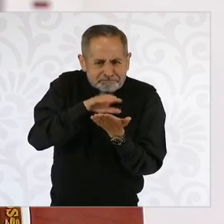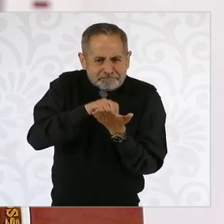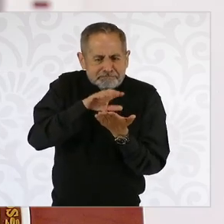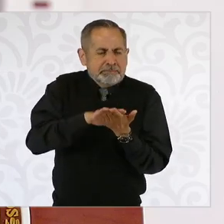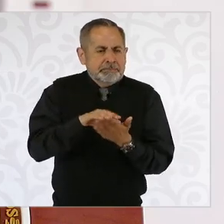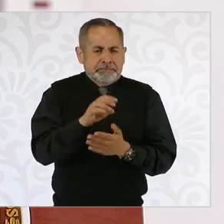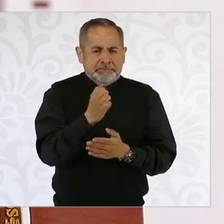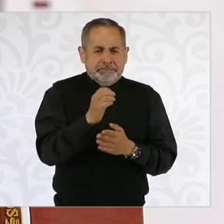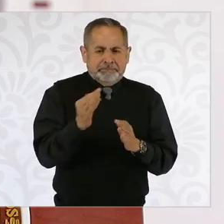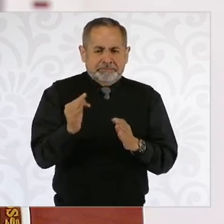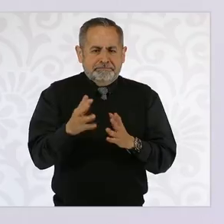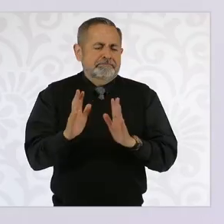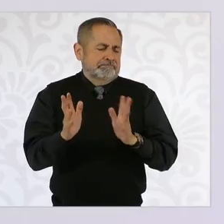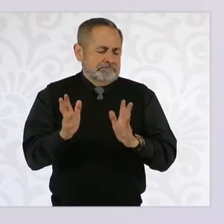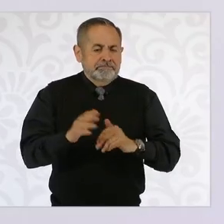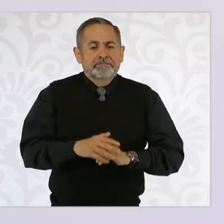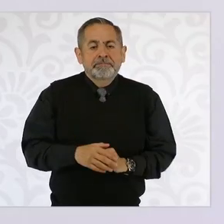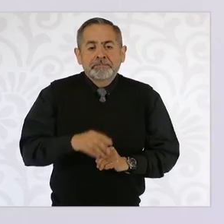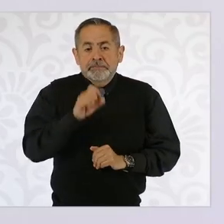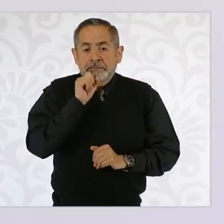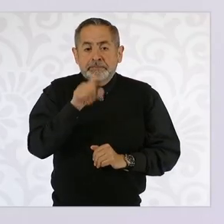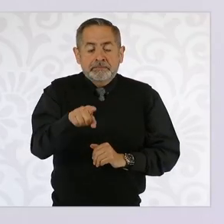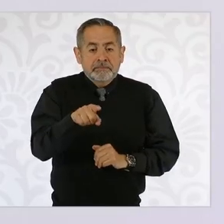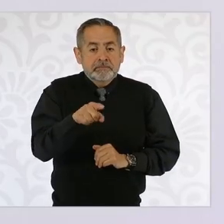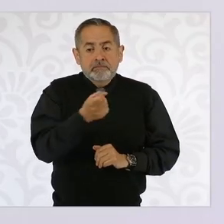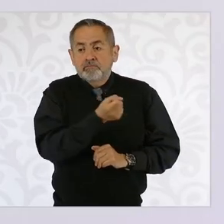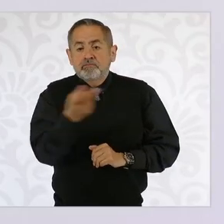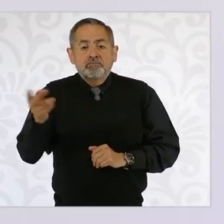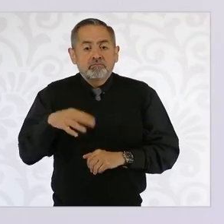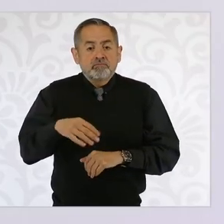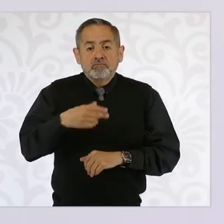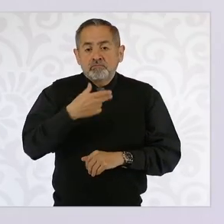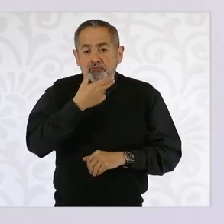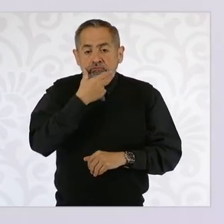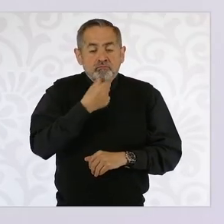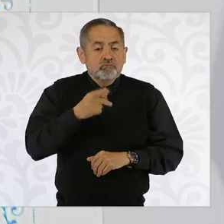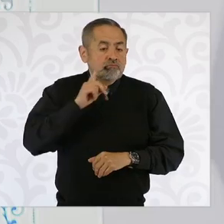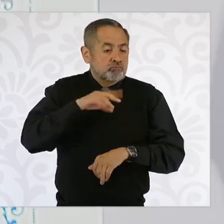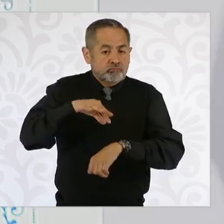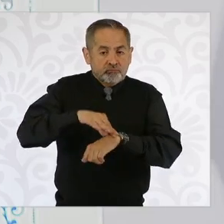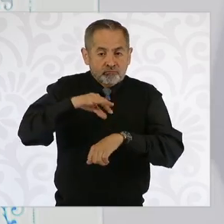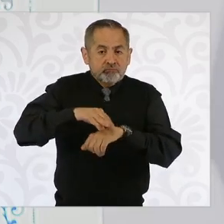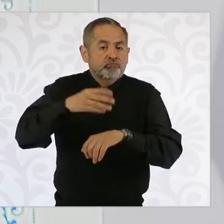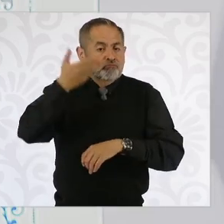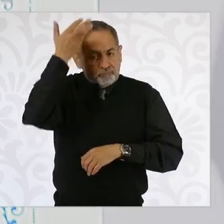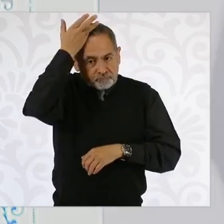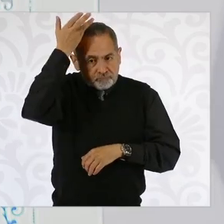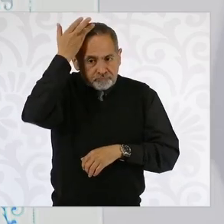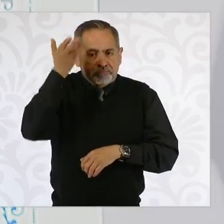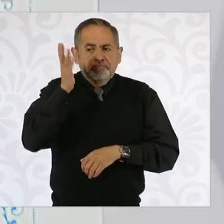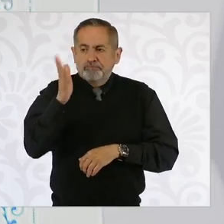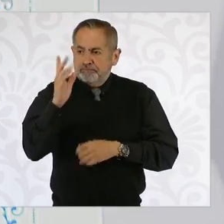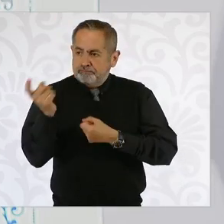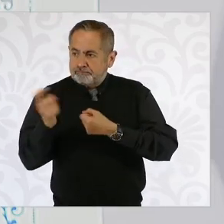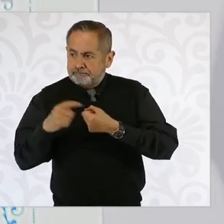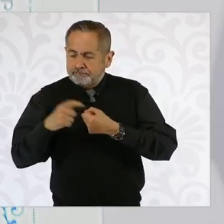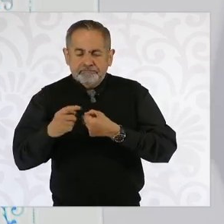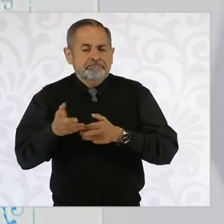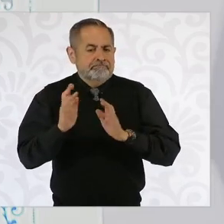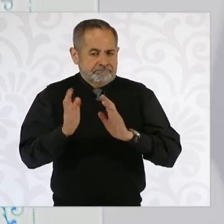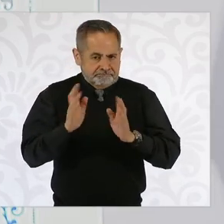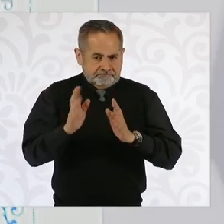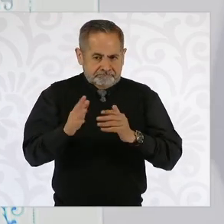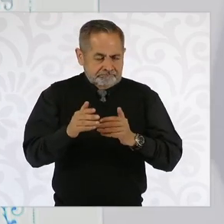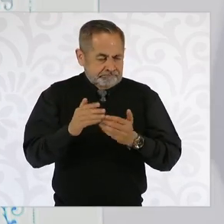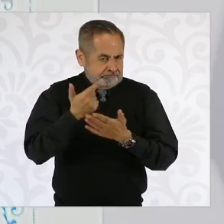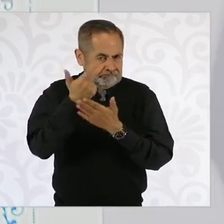sobrepasamos también los médicos y enfermeras apuntados en el programa, por mucho.